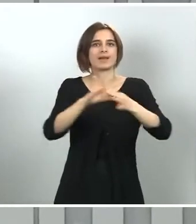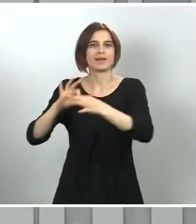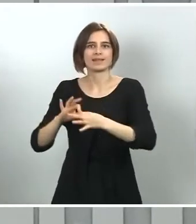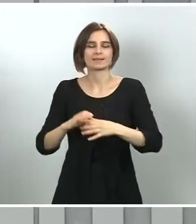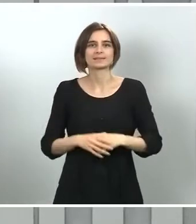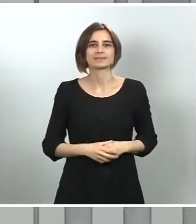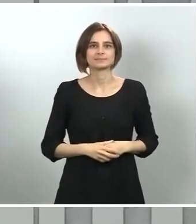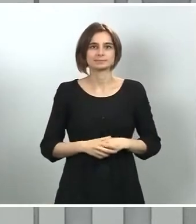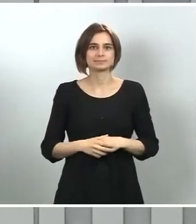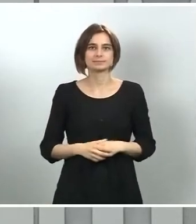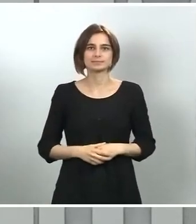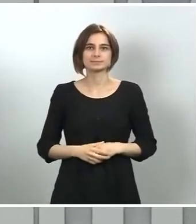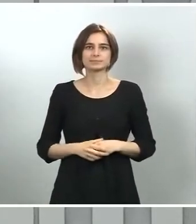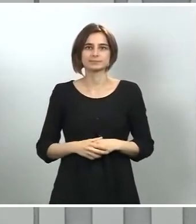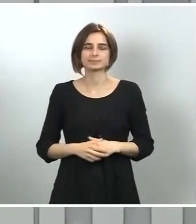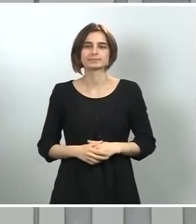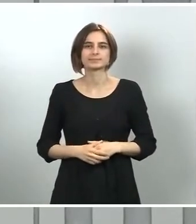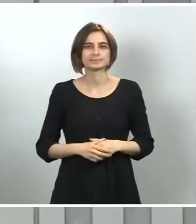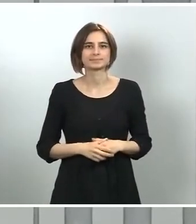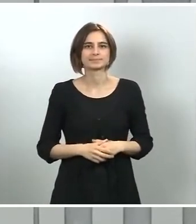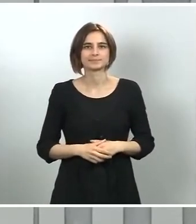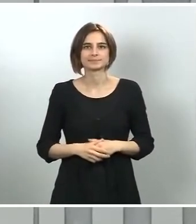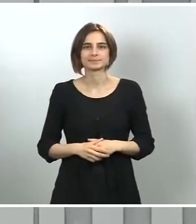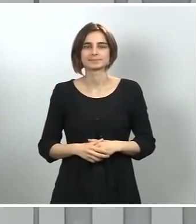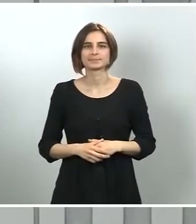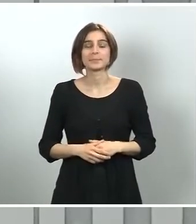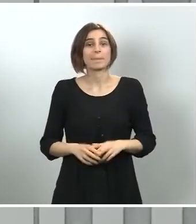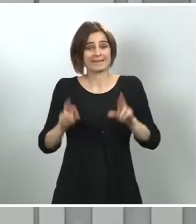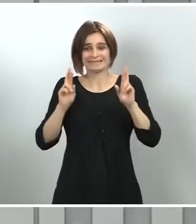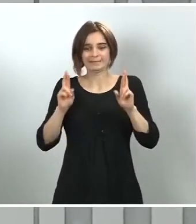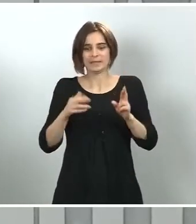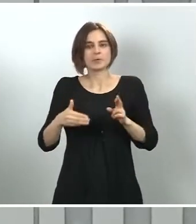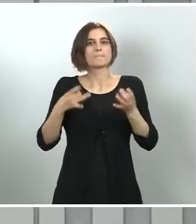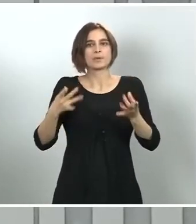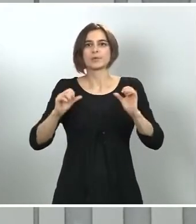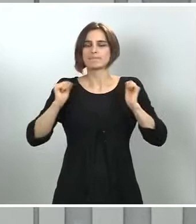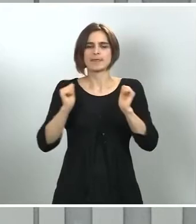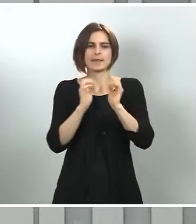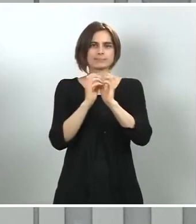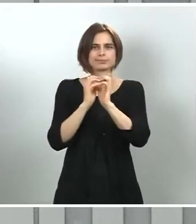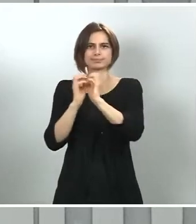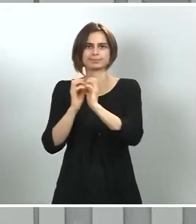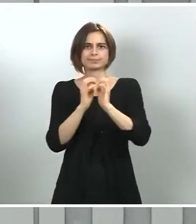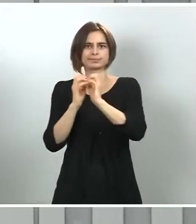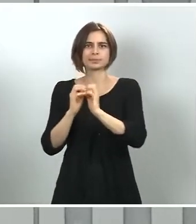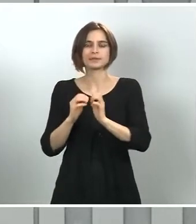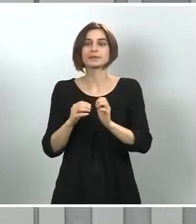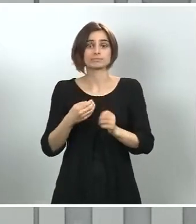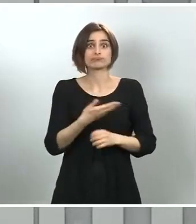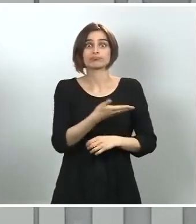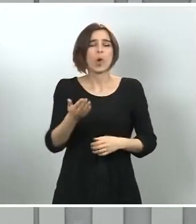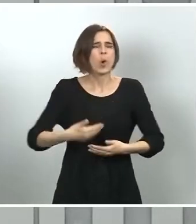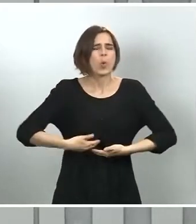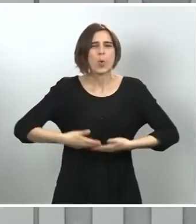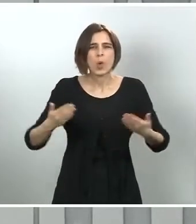Esperamos, en este sentido, que los trabajos empiecen de inmediato, que se empiecen a recibir las propuestas de todo aquel, de toda aquella,